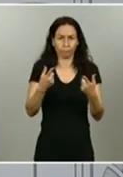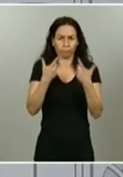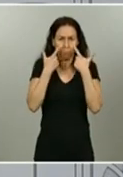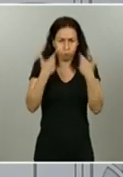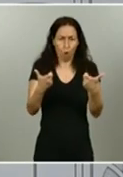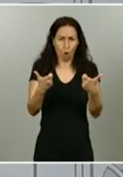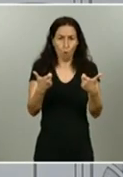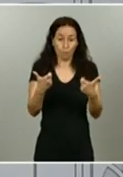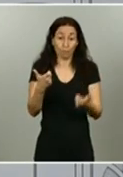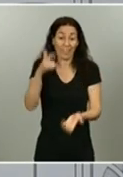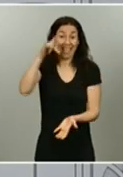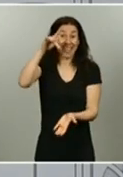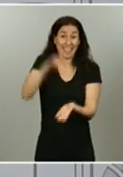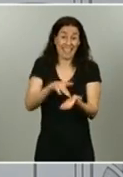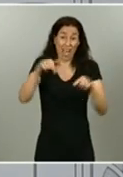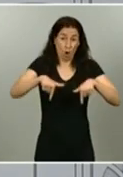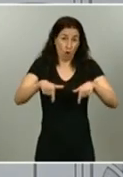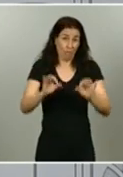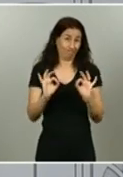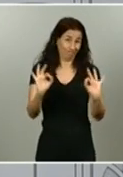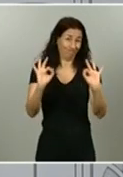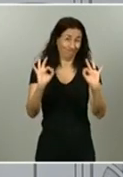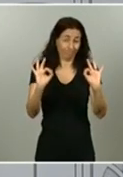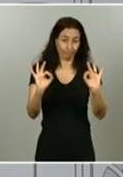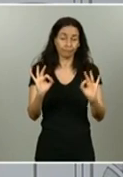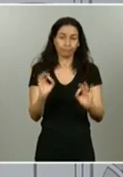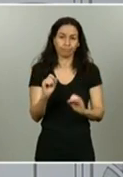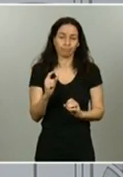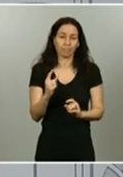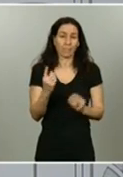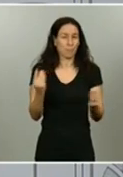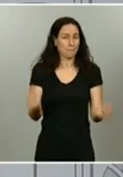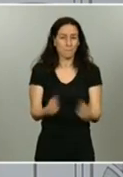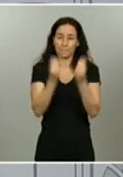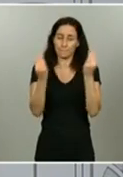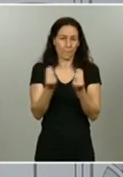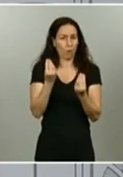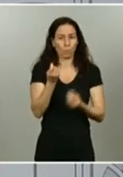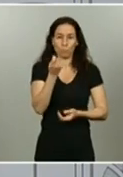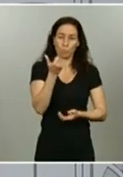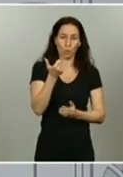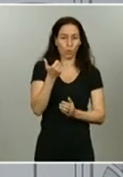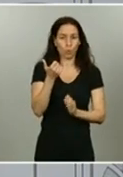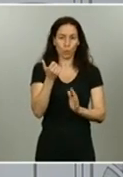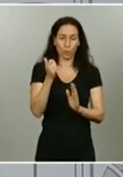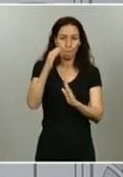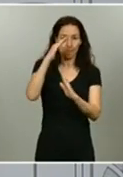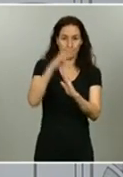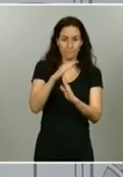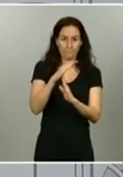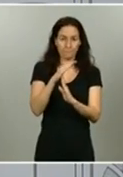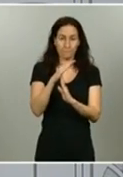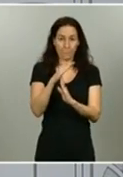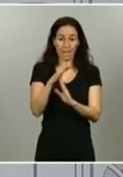el día que es hoy creo que merece la pena hacer una parada en los fallecidos se ha observado en un